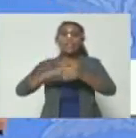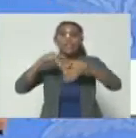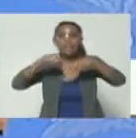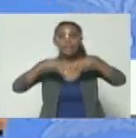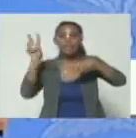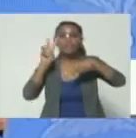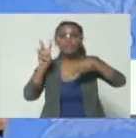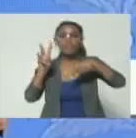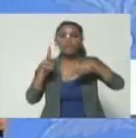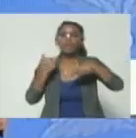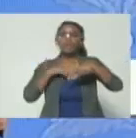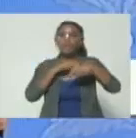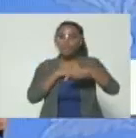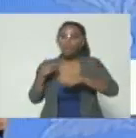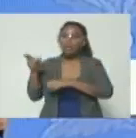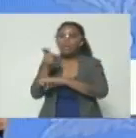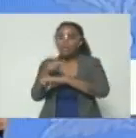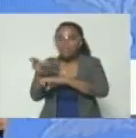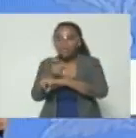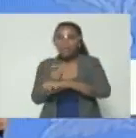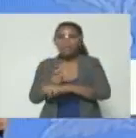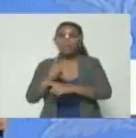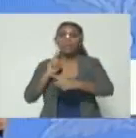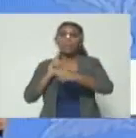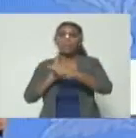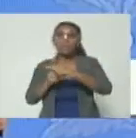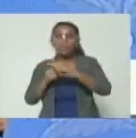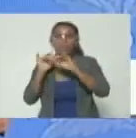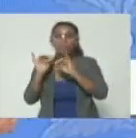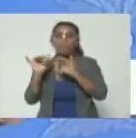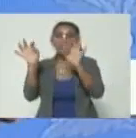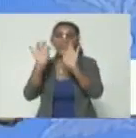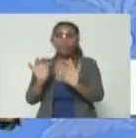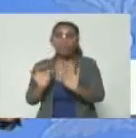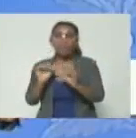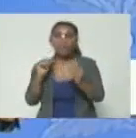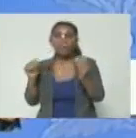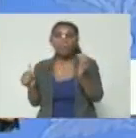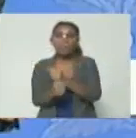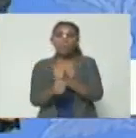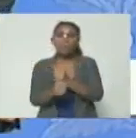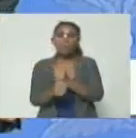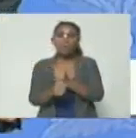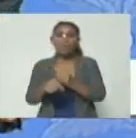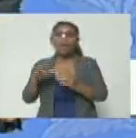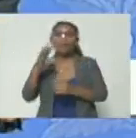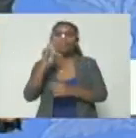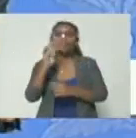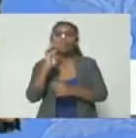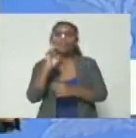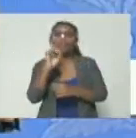Lo estamos buscando y lo vamos a capturar del mismo modo que fue capturado Freddy Guevara.